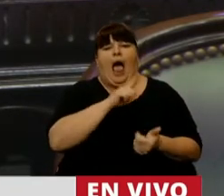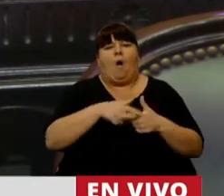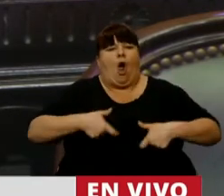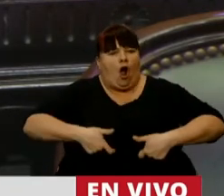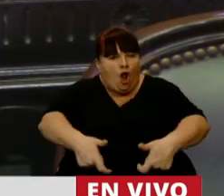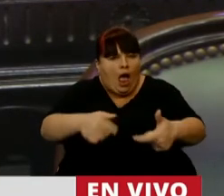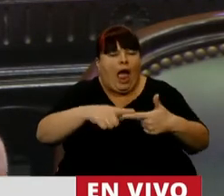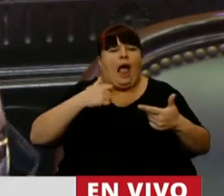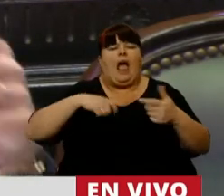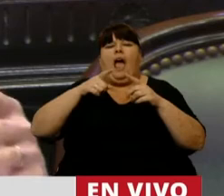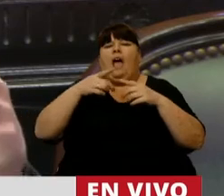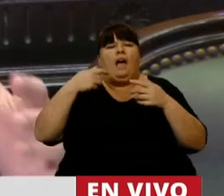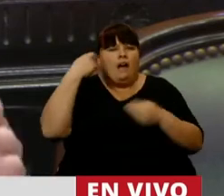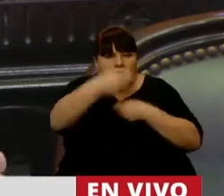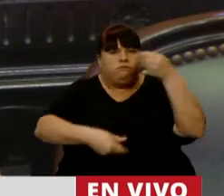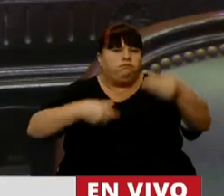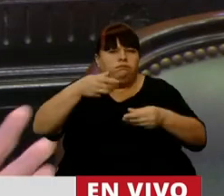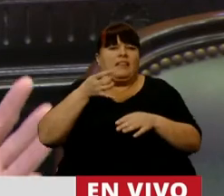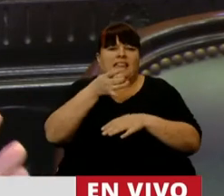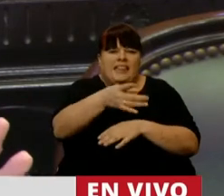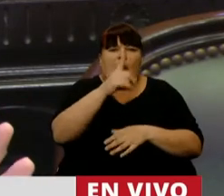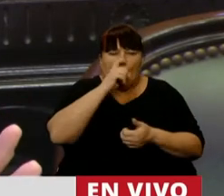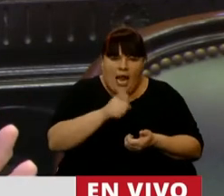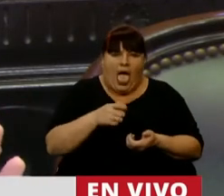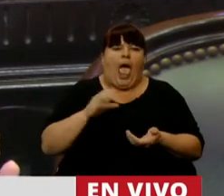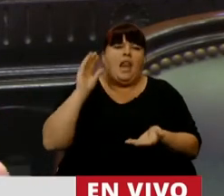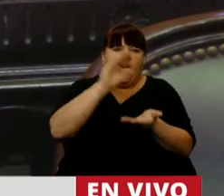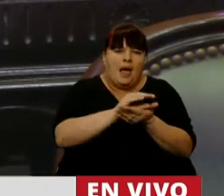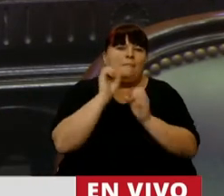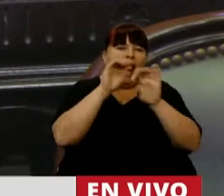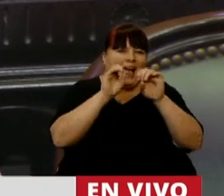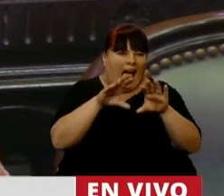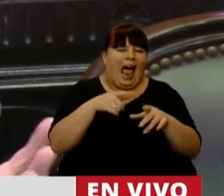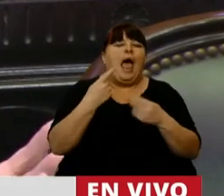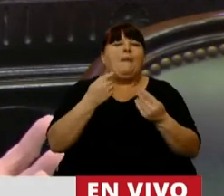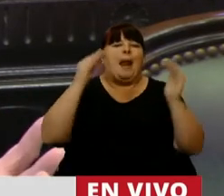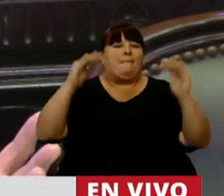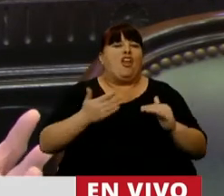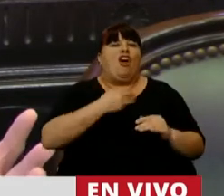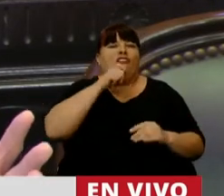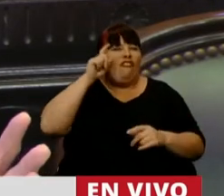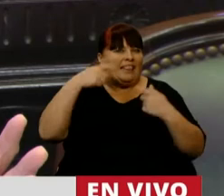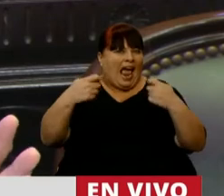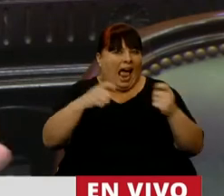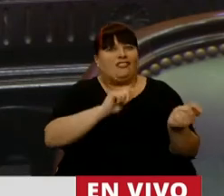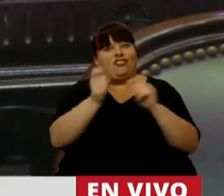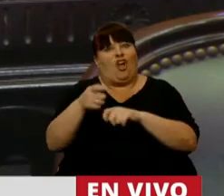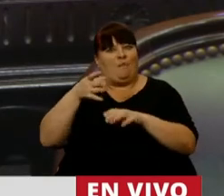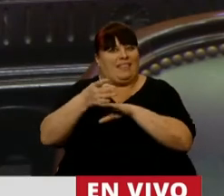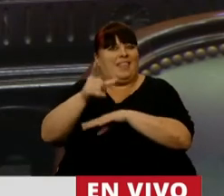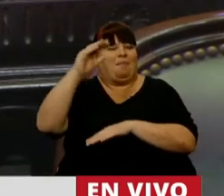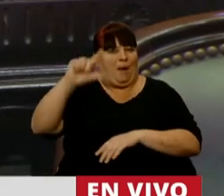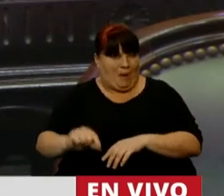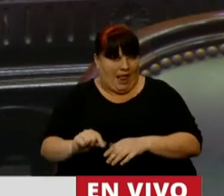que es a Cloaca, que se sigue invirtiendo en el ferrocarril Belgrano, en el Carga, para bajar el flete, que les decía esa grande asimetría que